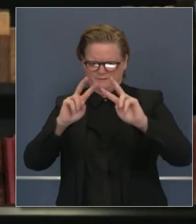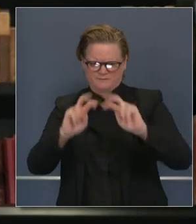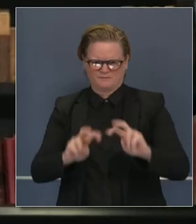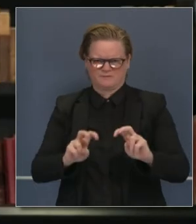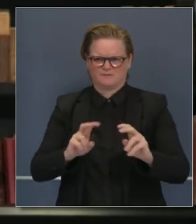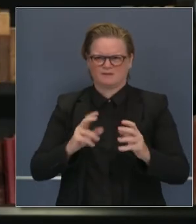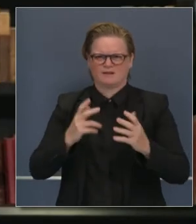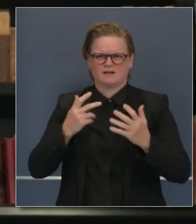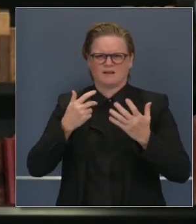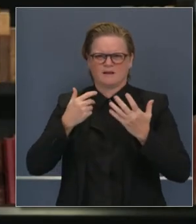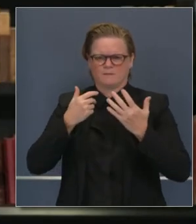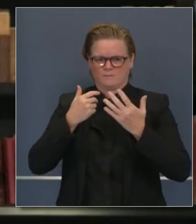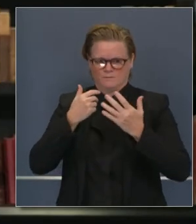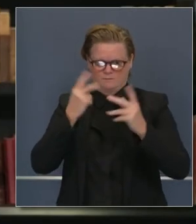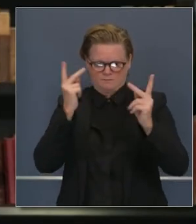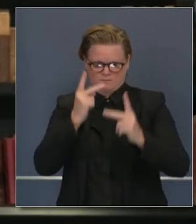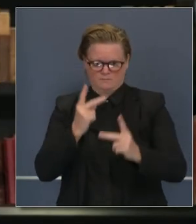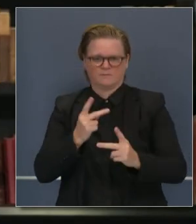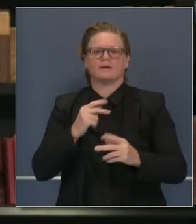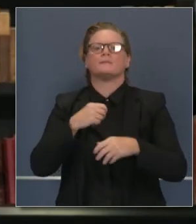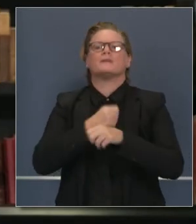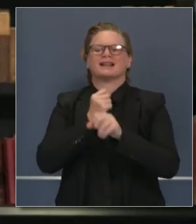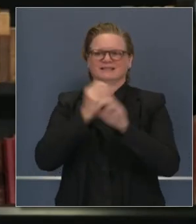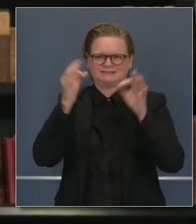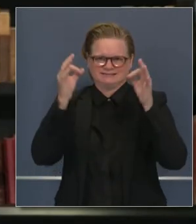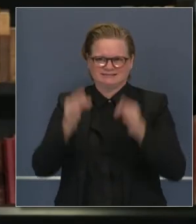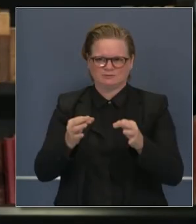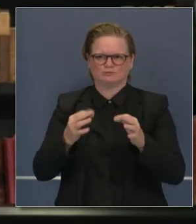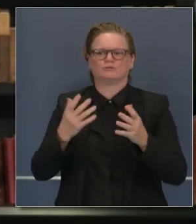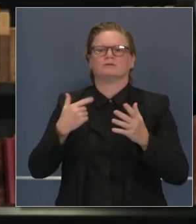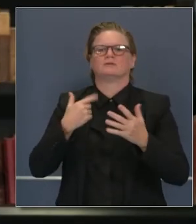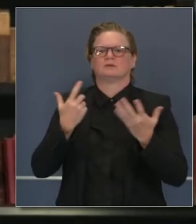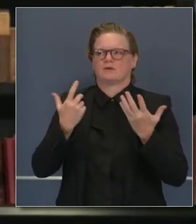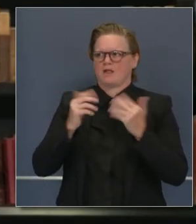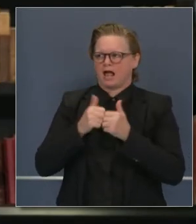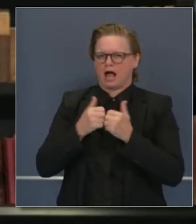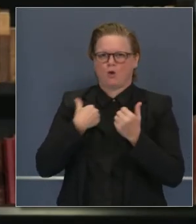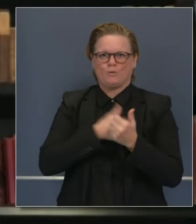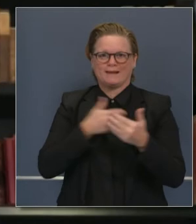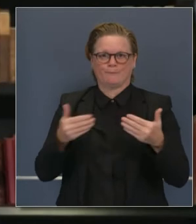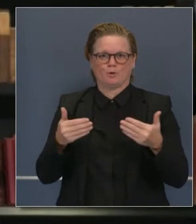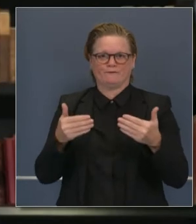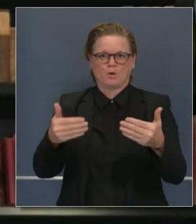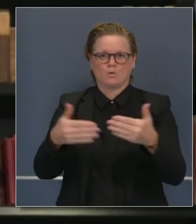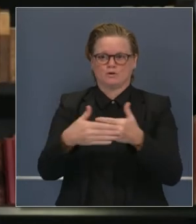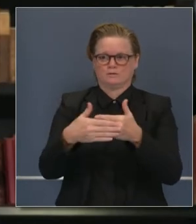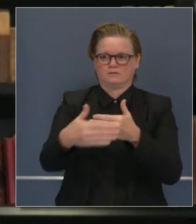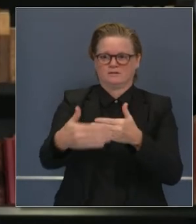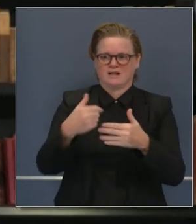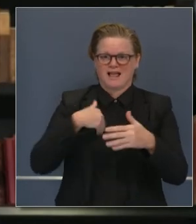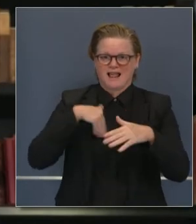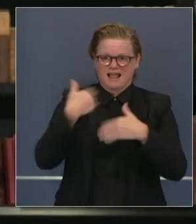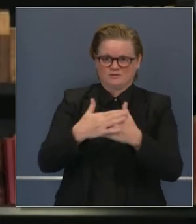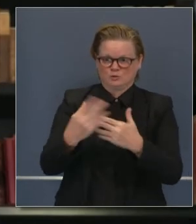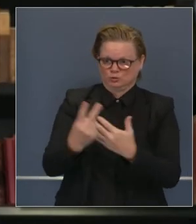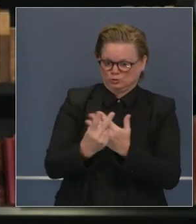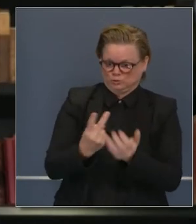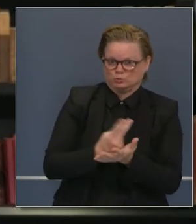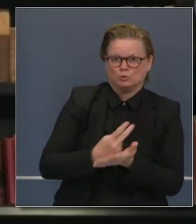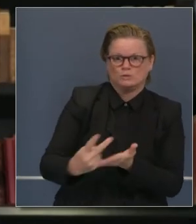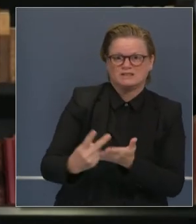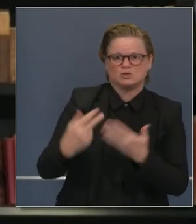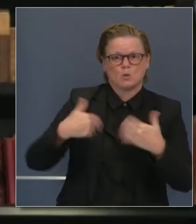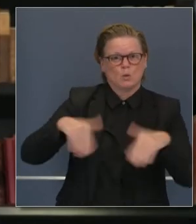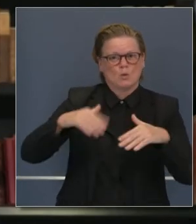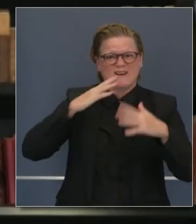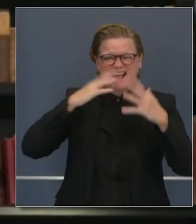idea real de lo que impulsa estas decisiones. Y es lo que estamos haciendo por las últimas semanas. Es lo que hemos estado